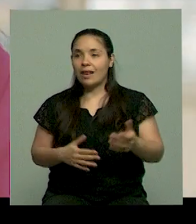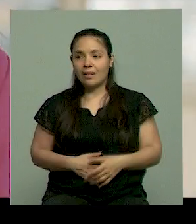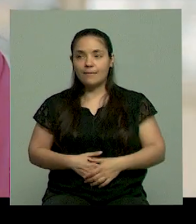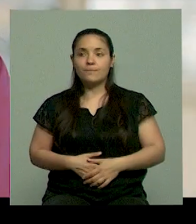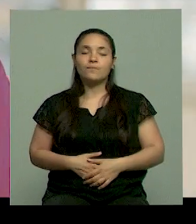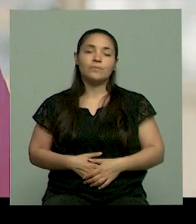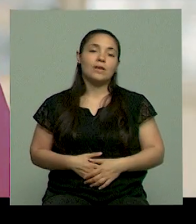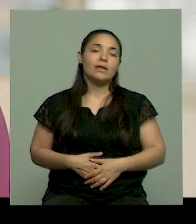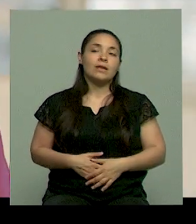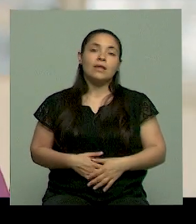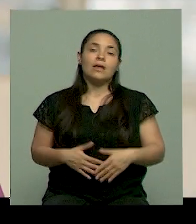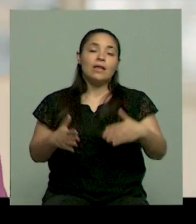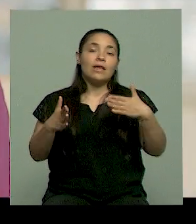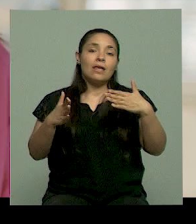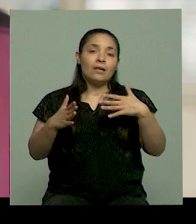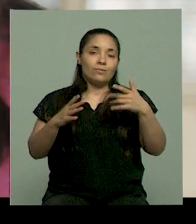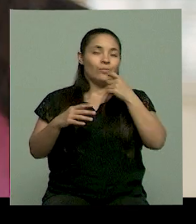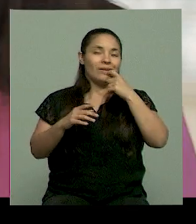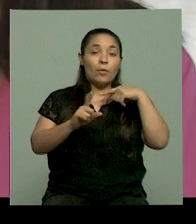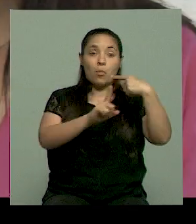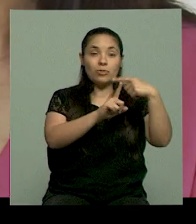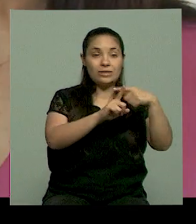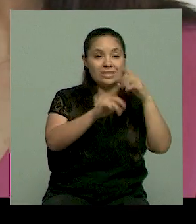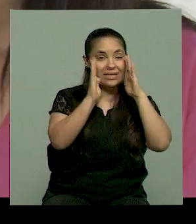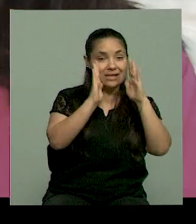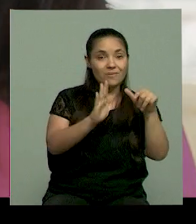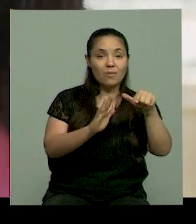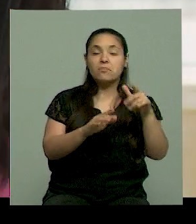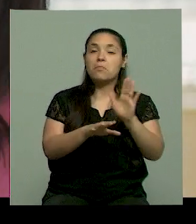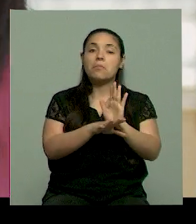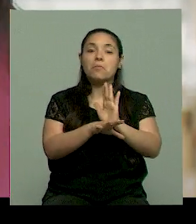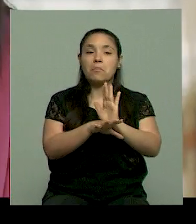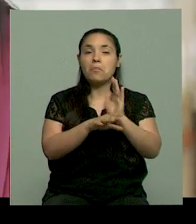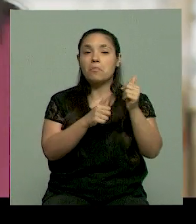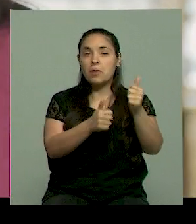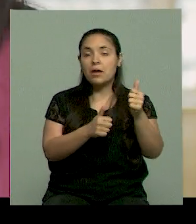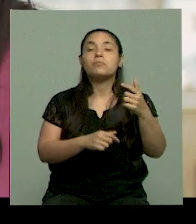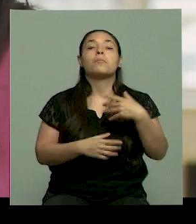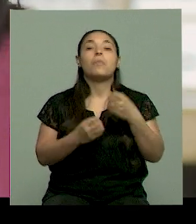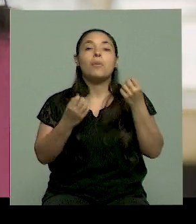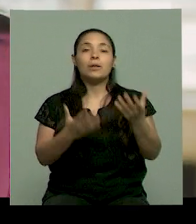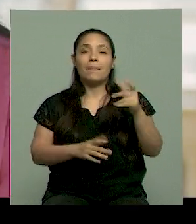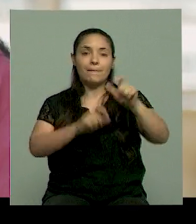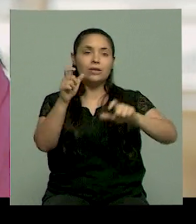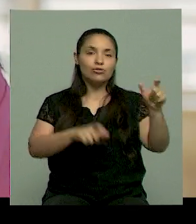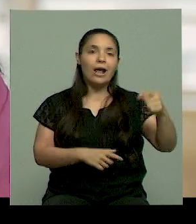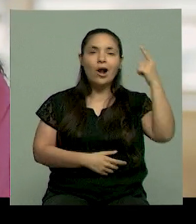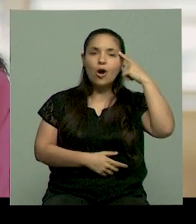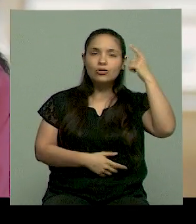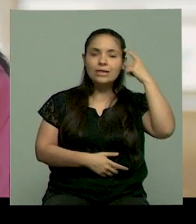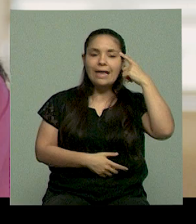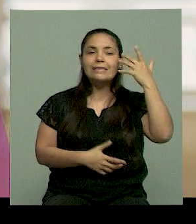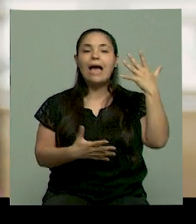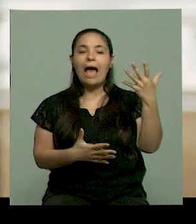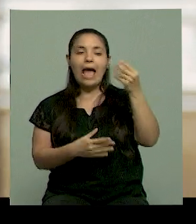miramos desde el lado bueno, te puedo decir que podría ser bueno, porque la gente está como teniendo más conciencia de salud y estamos empezando a